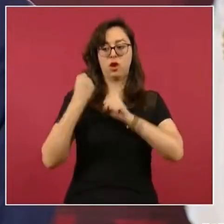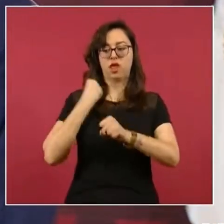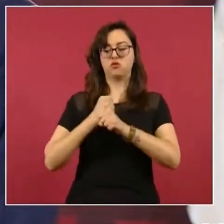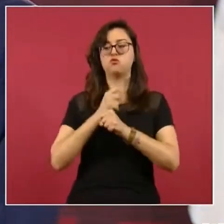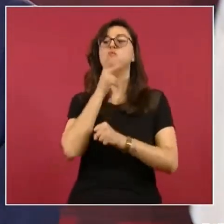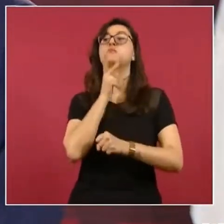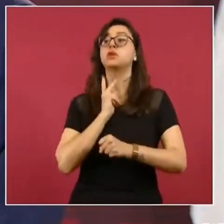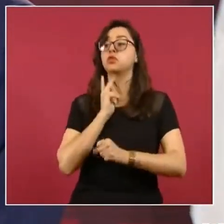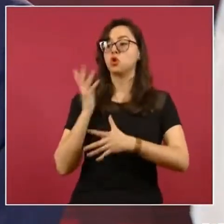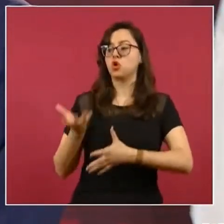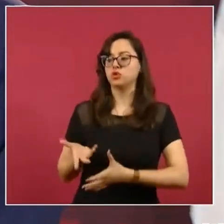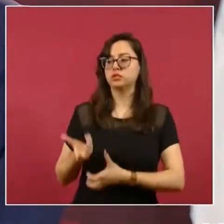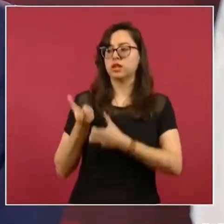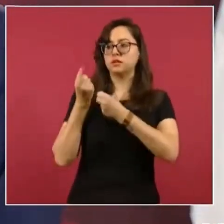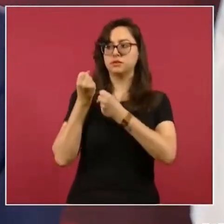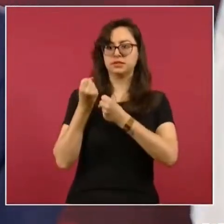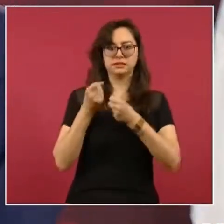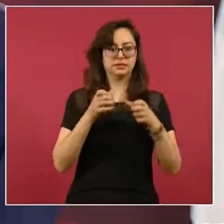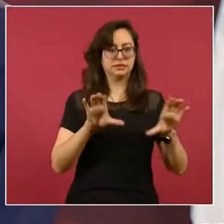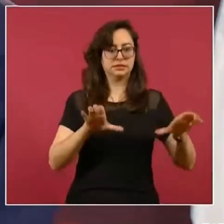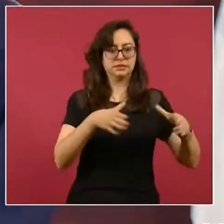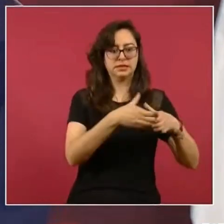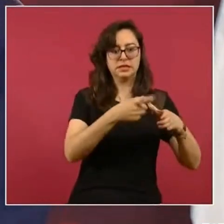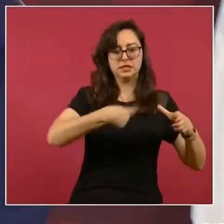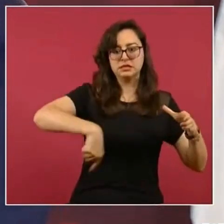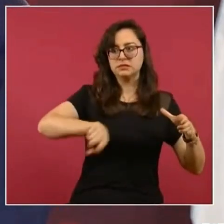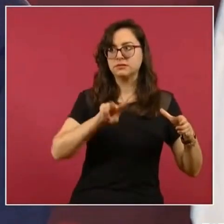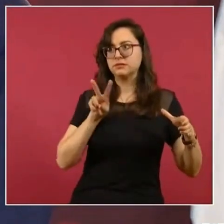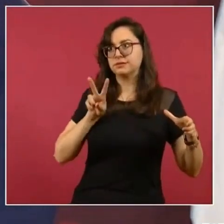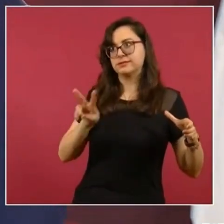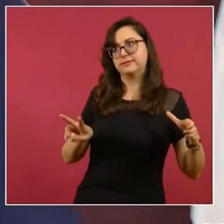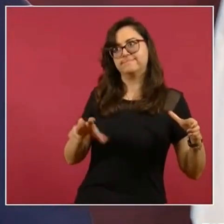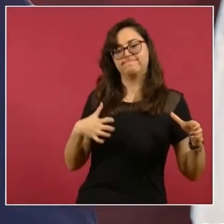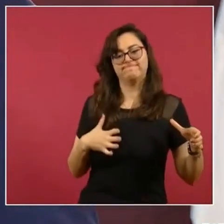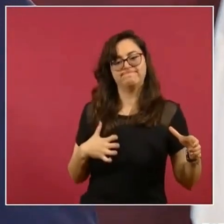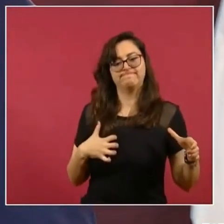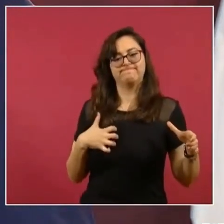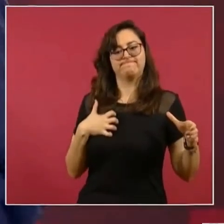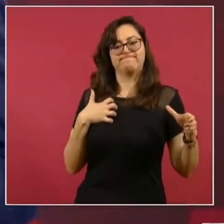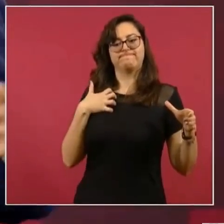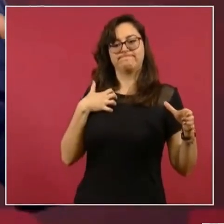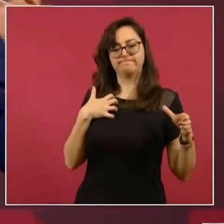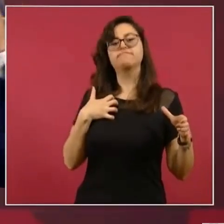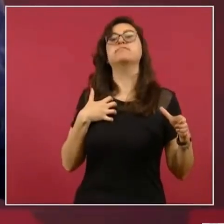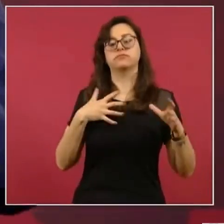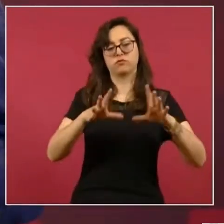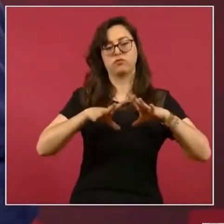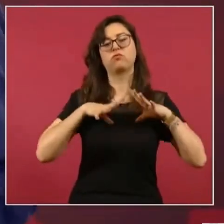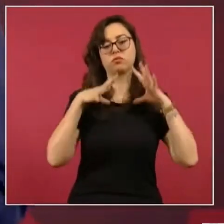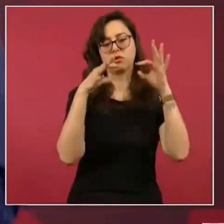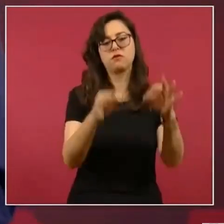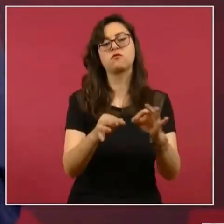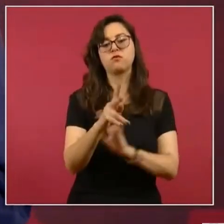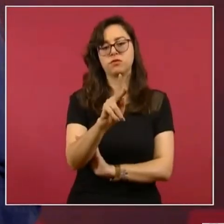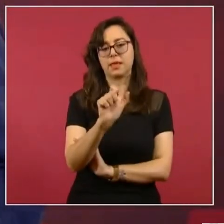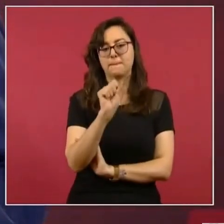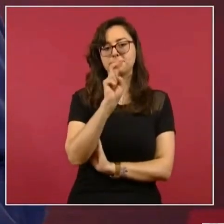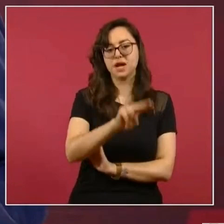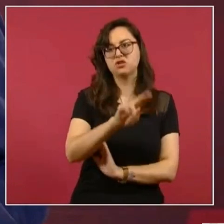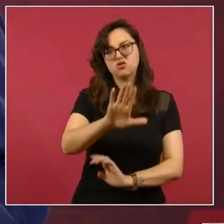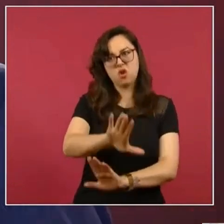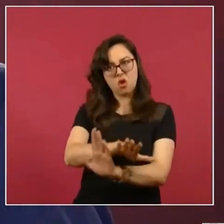porque los potentados de entonces y también los